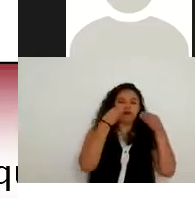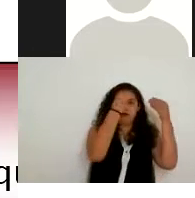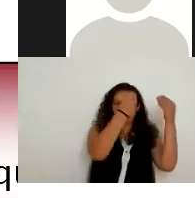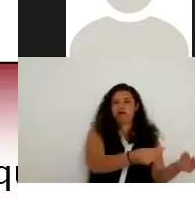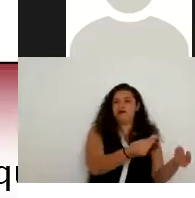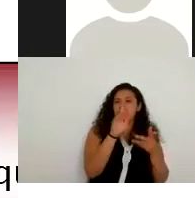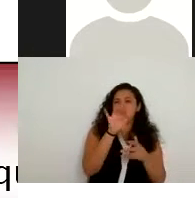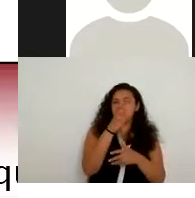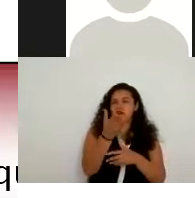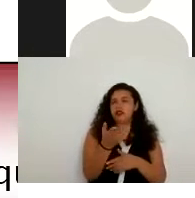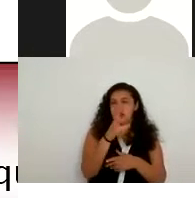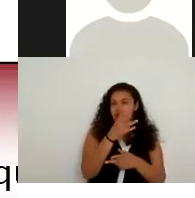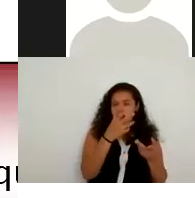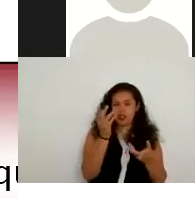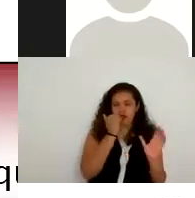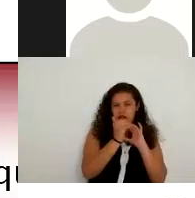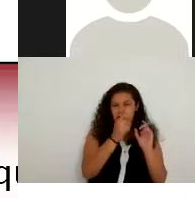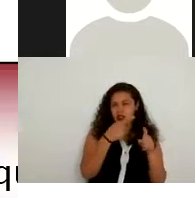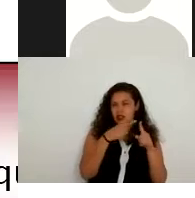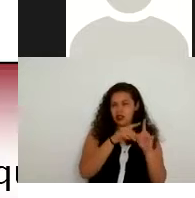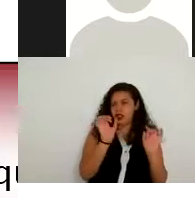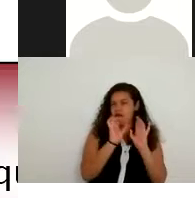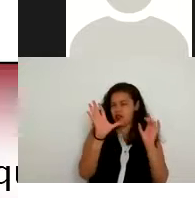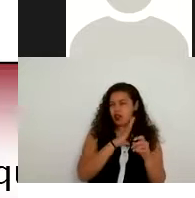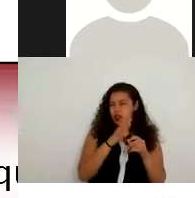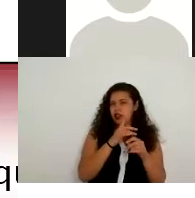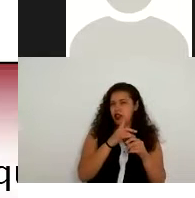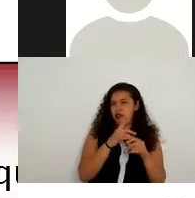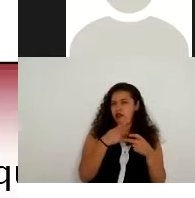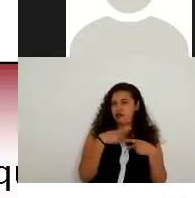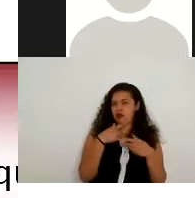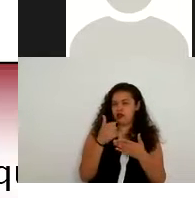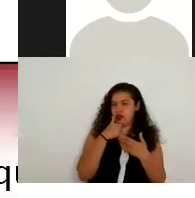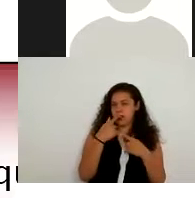solicitudes en caso de que se hayan recibido quien nos apoya con su participación